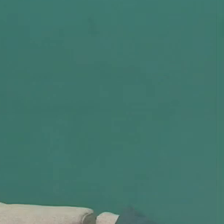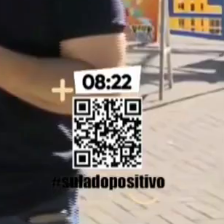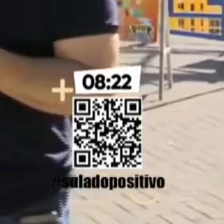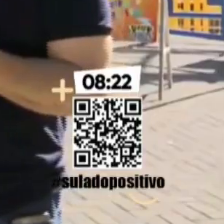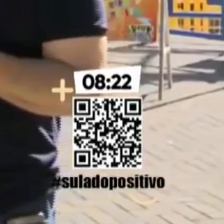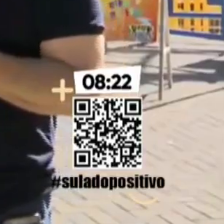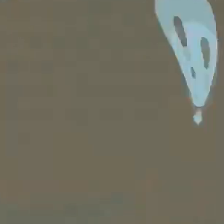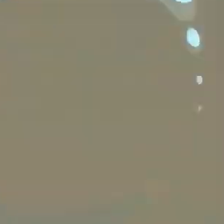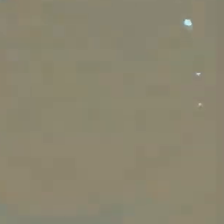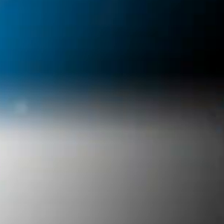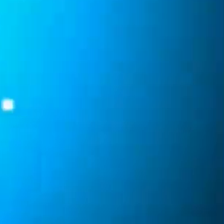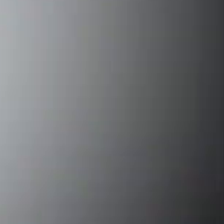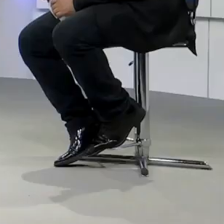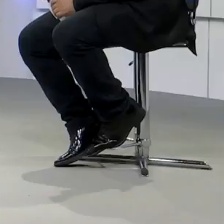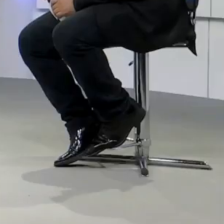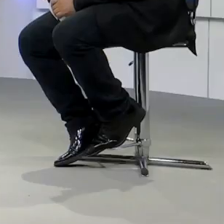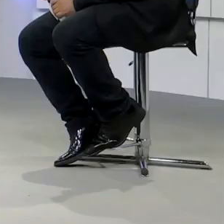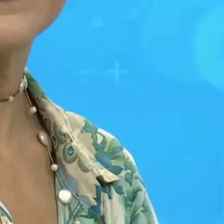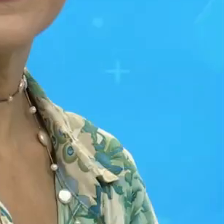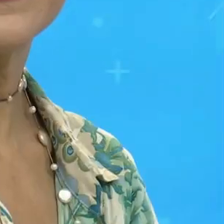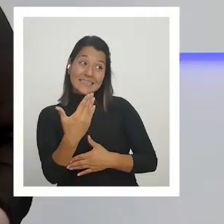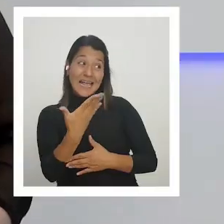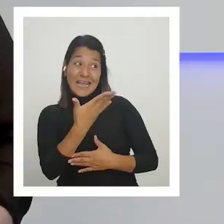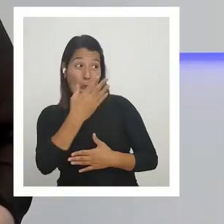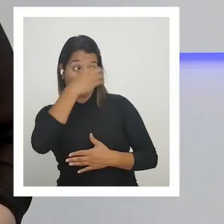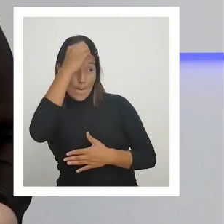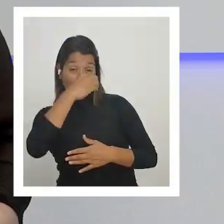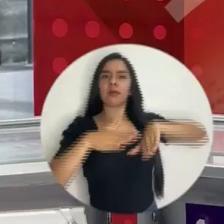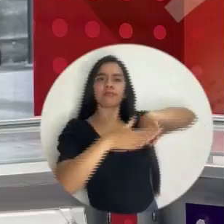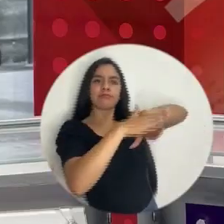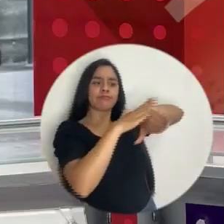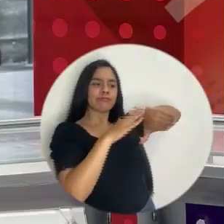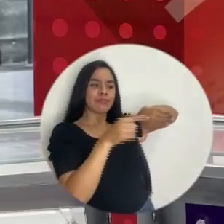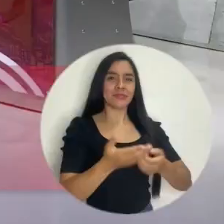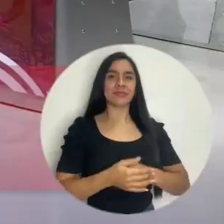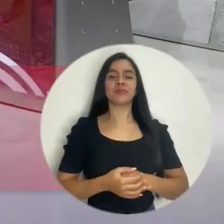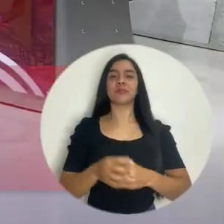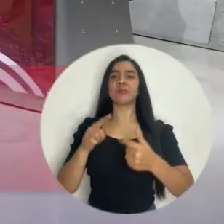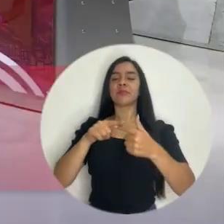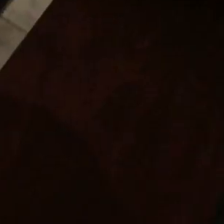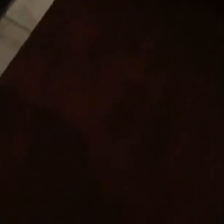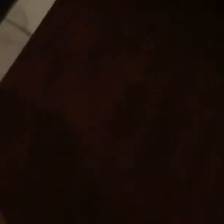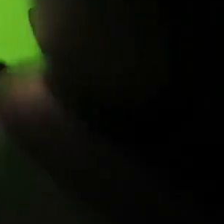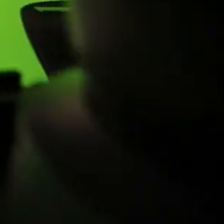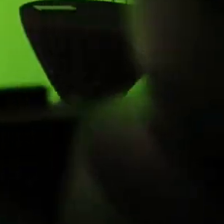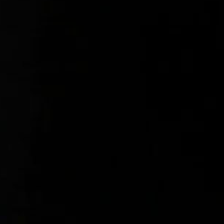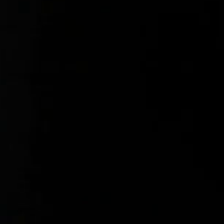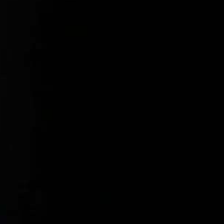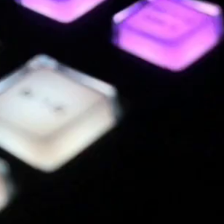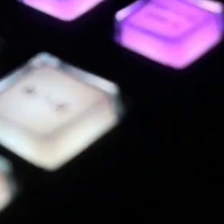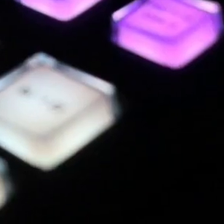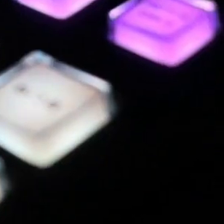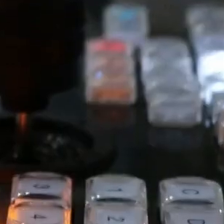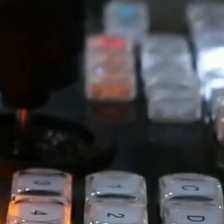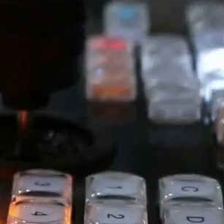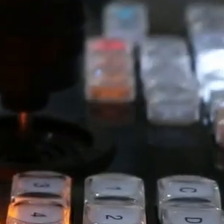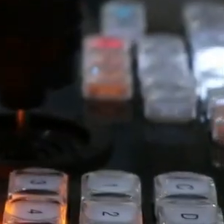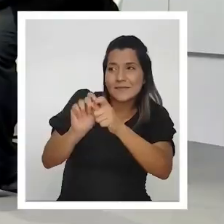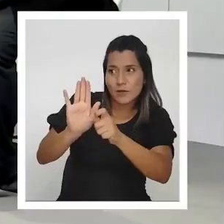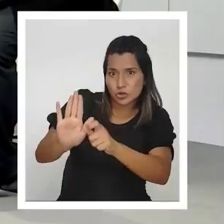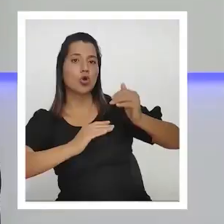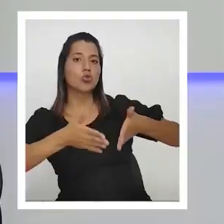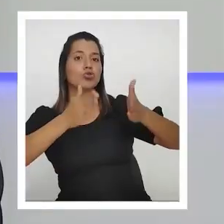somos un canal independiente dedicado al servicio público y comprometido con la innovación